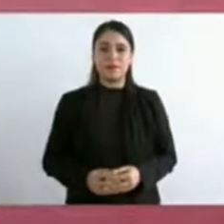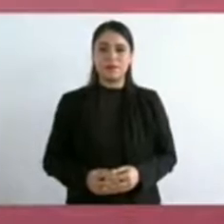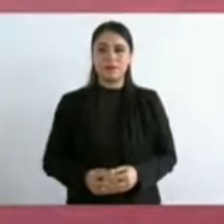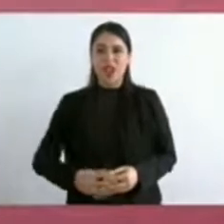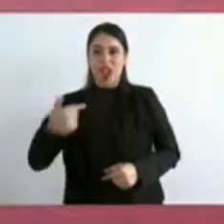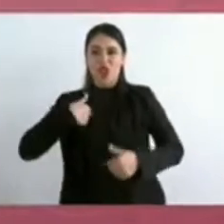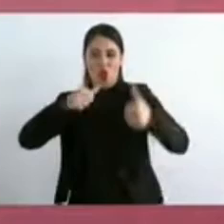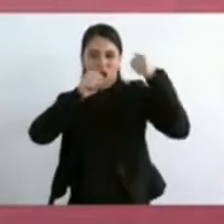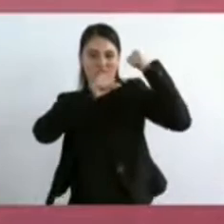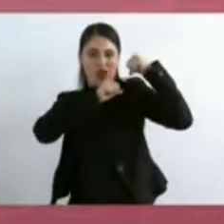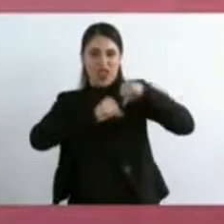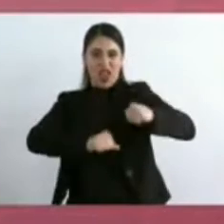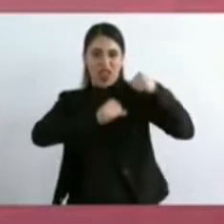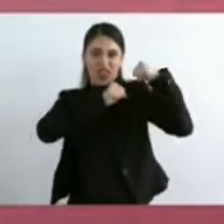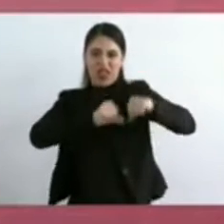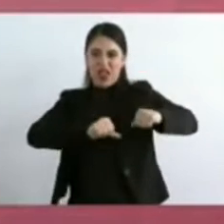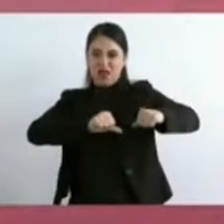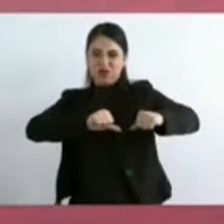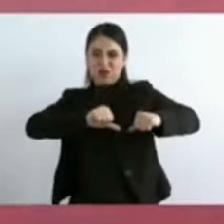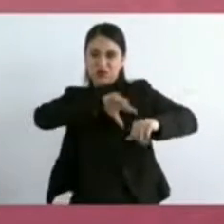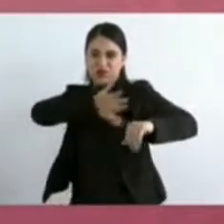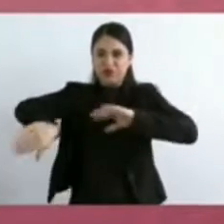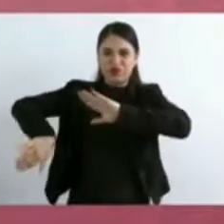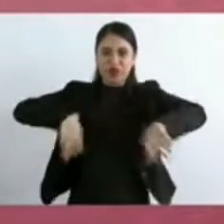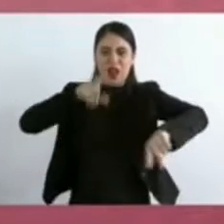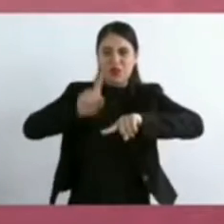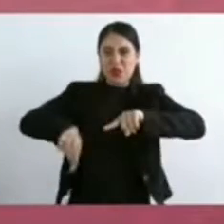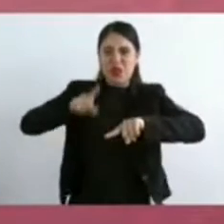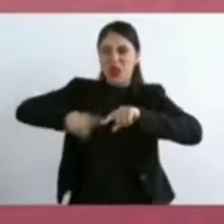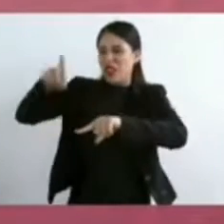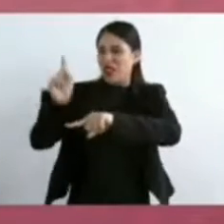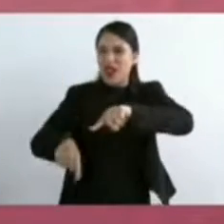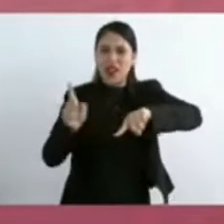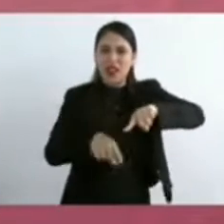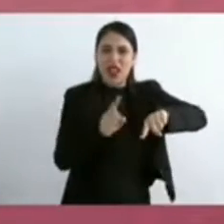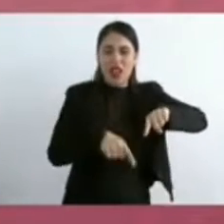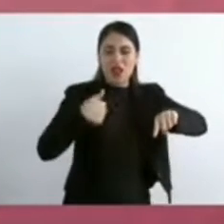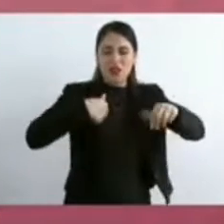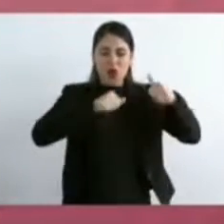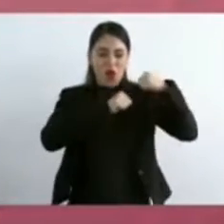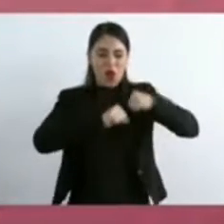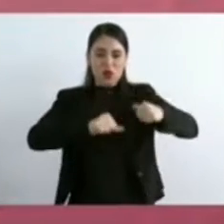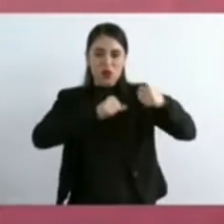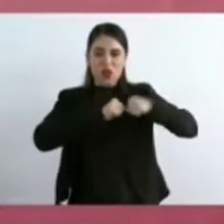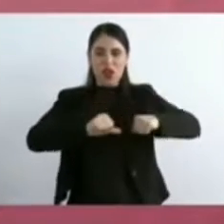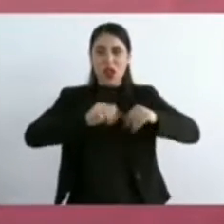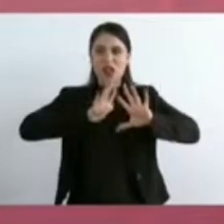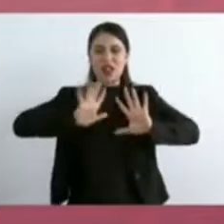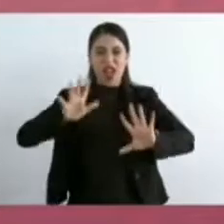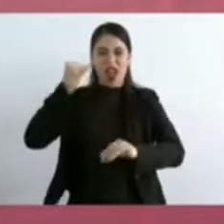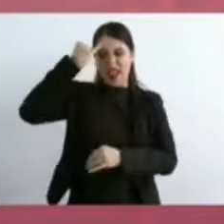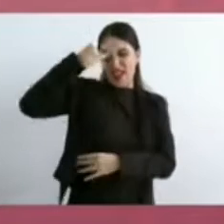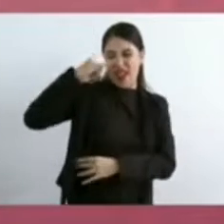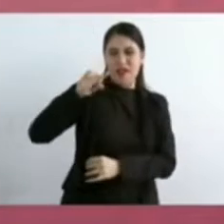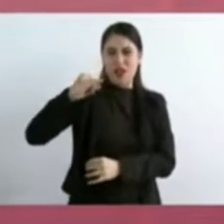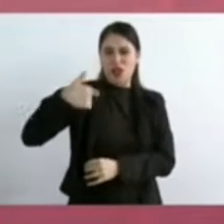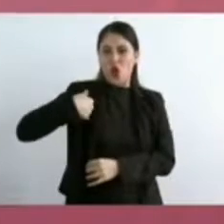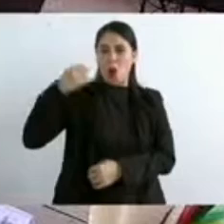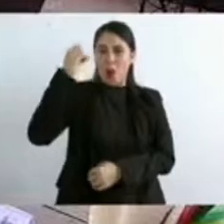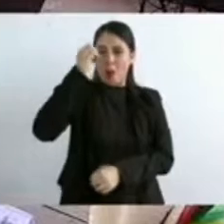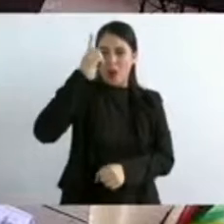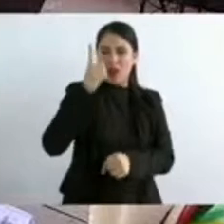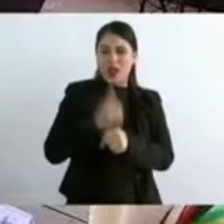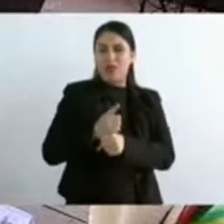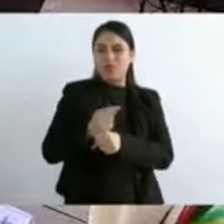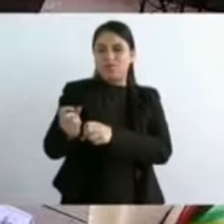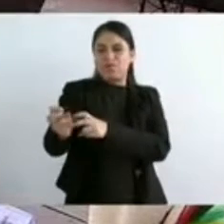quítate tú porque quiero yo, no es ya me colé y ahora que tengo la